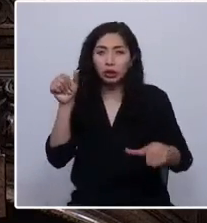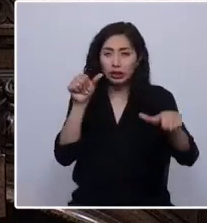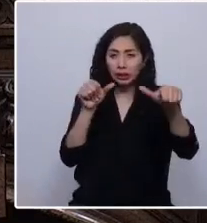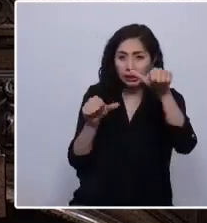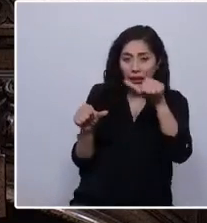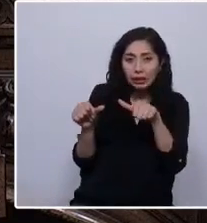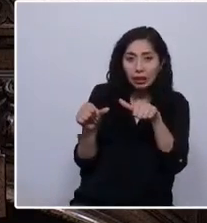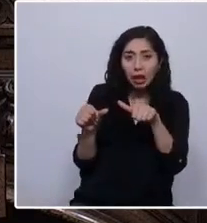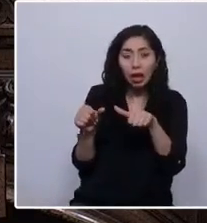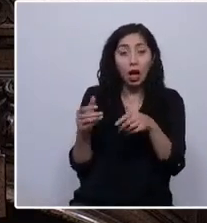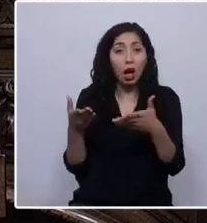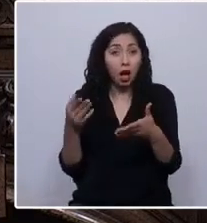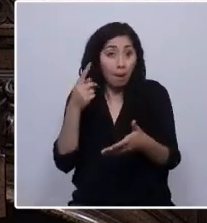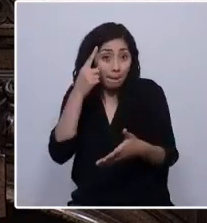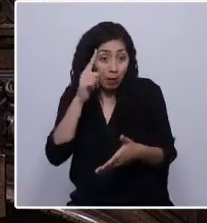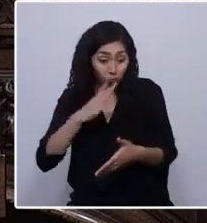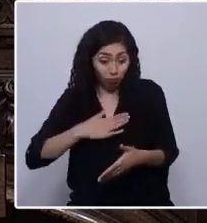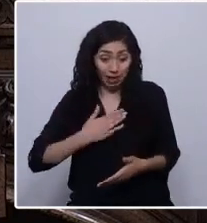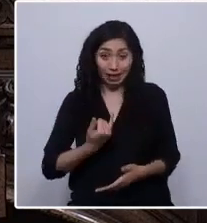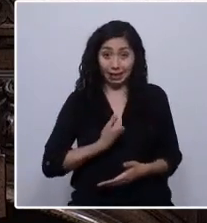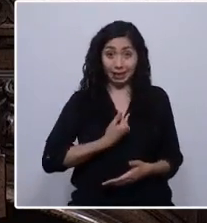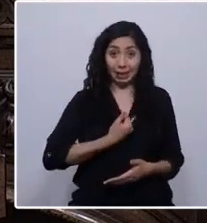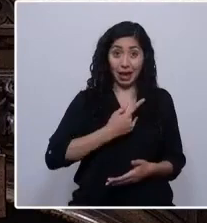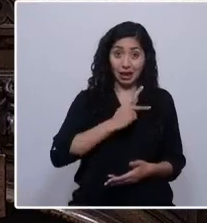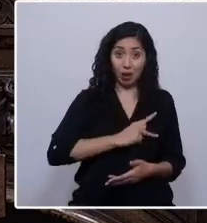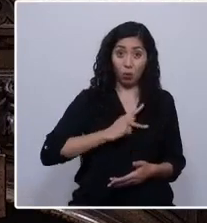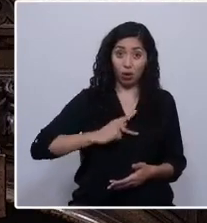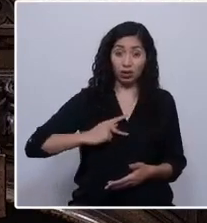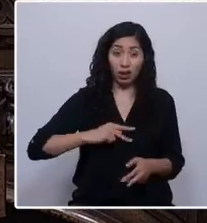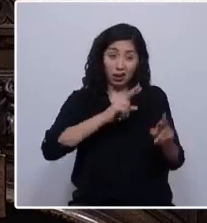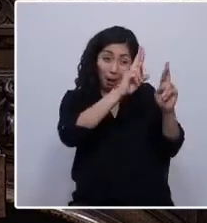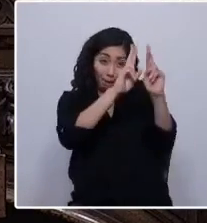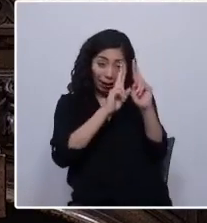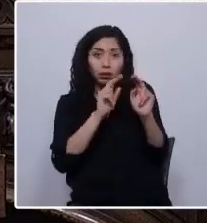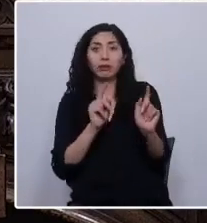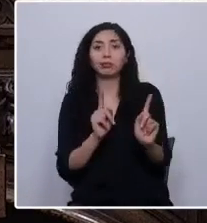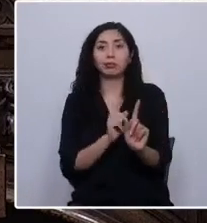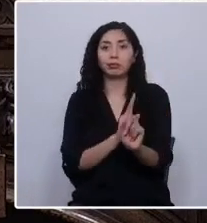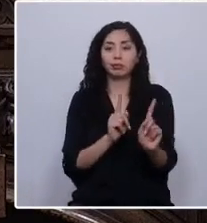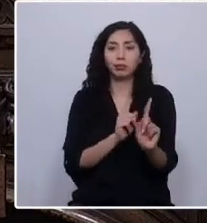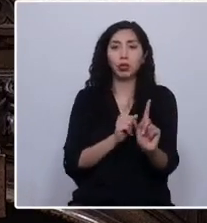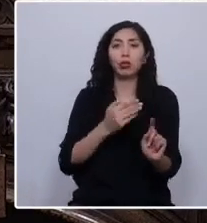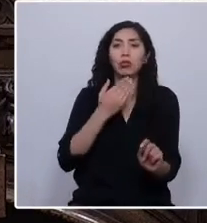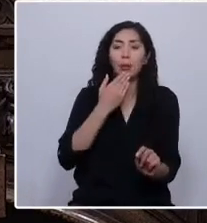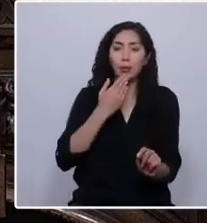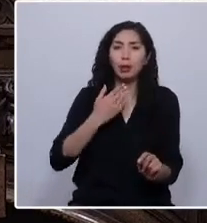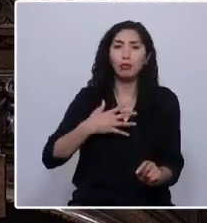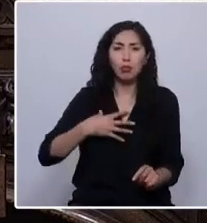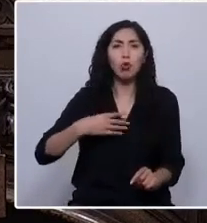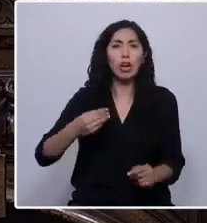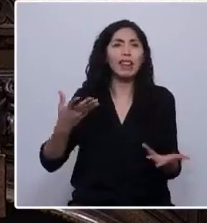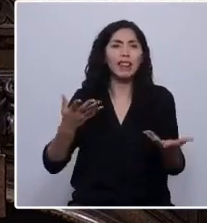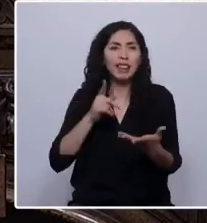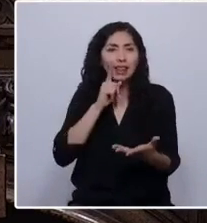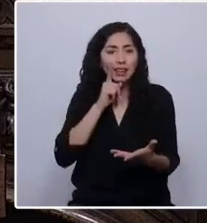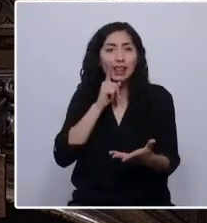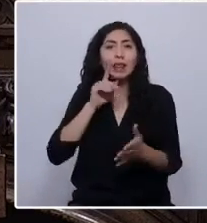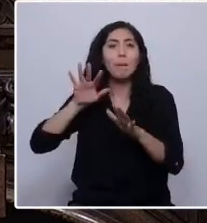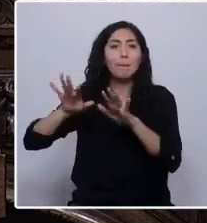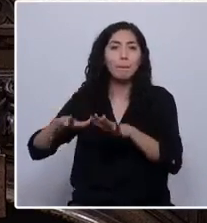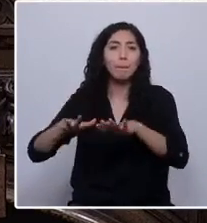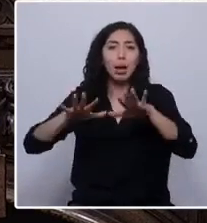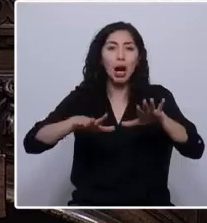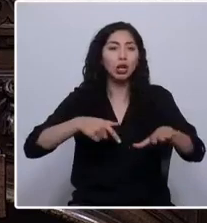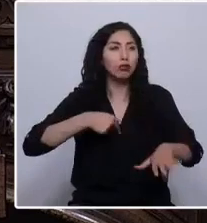Sin embargo, mi identidad Cahuáscar no fue respetada. Soy hija también del mar. Yo vi nuestra fauna